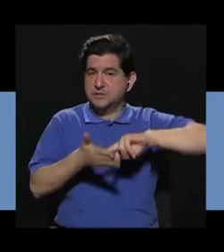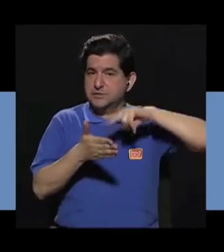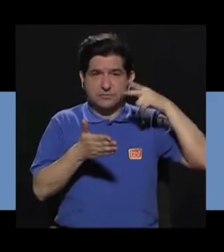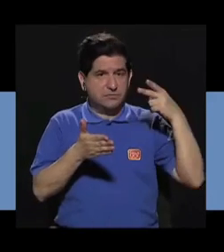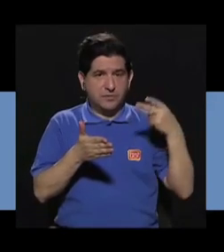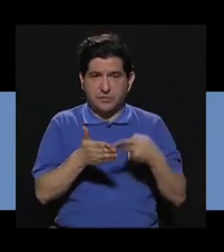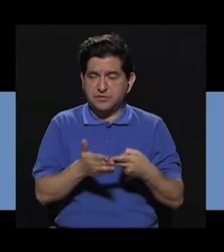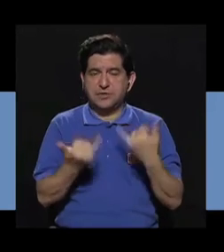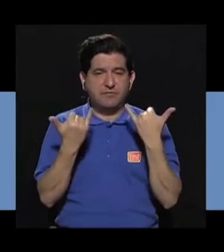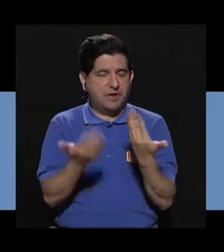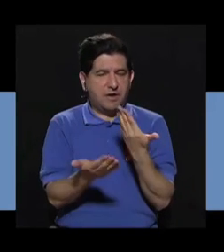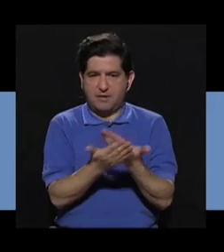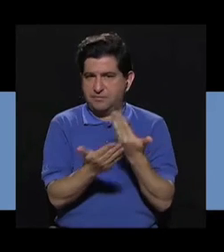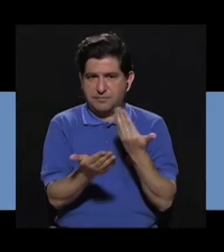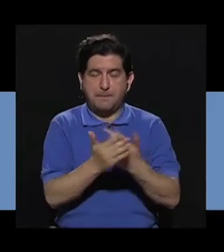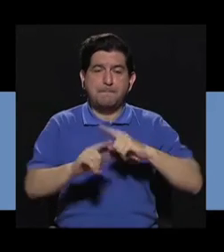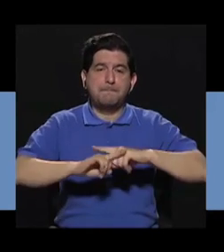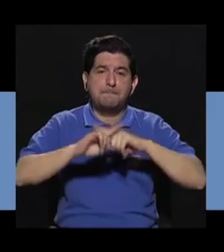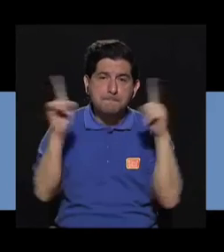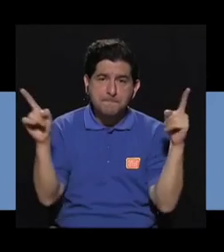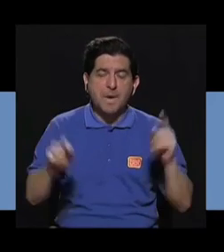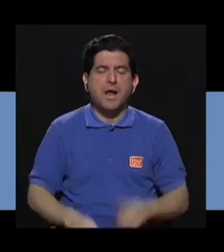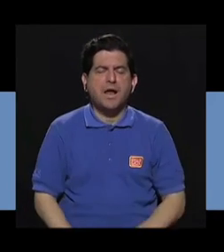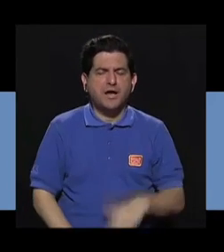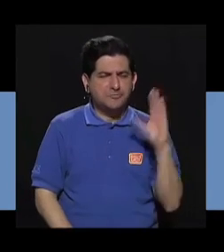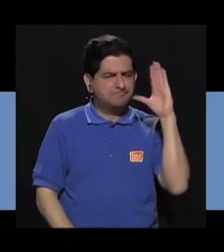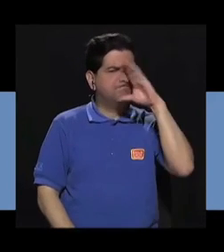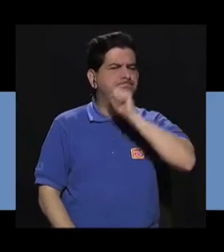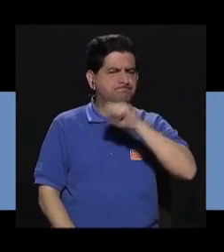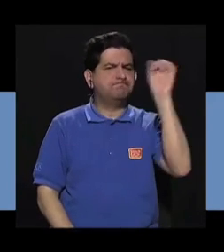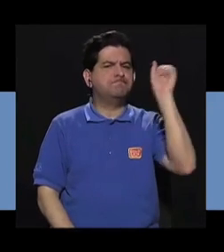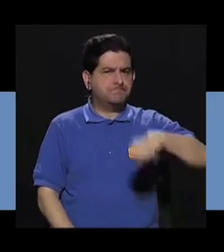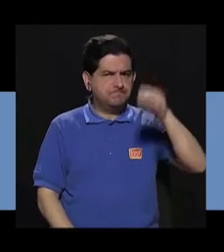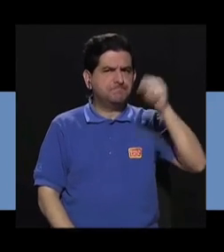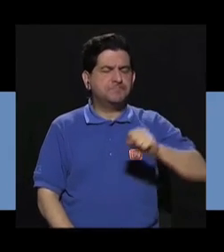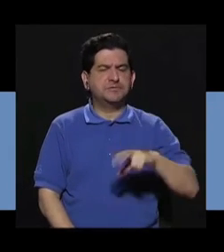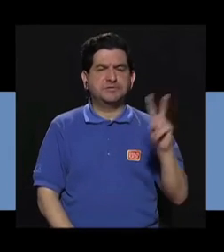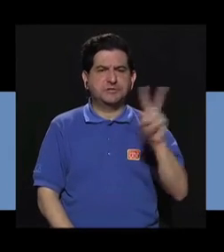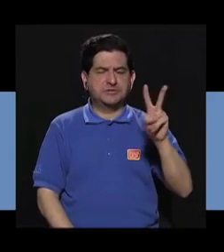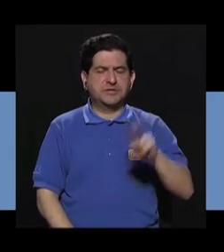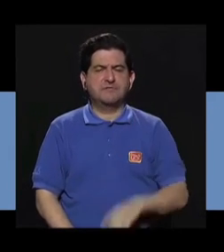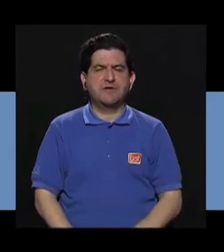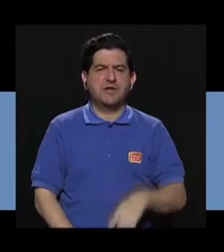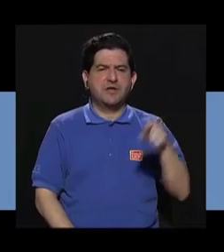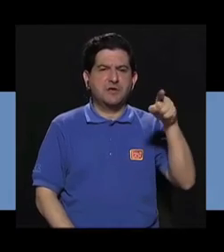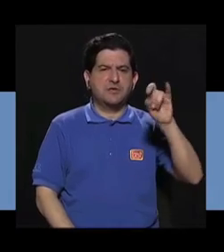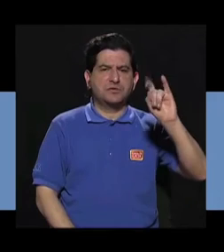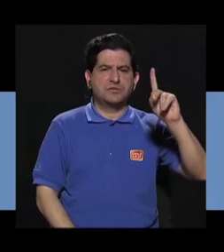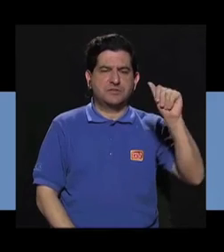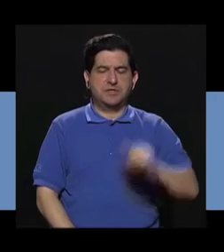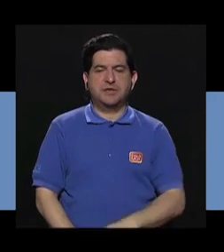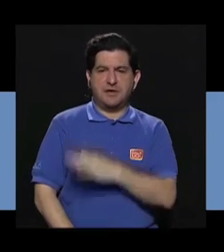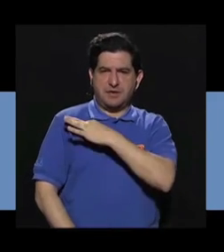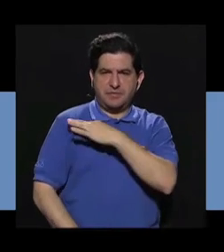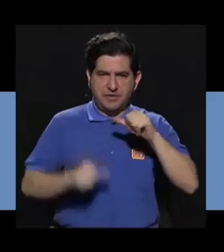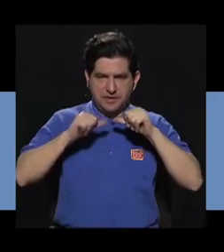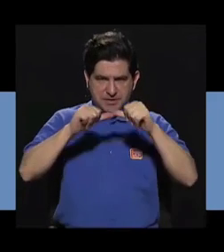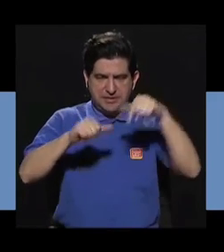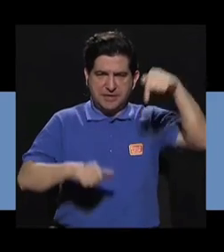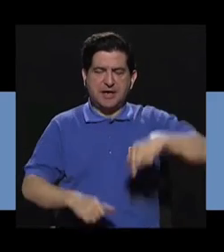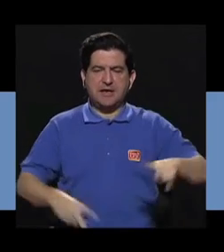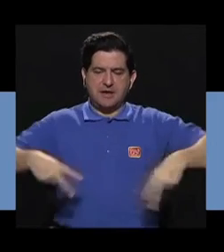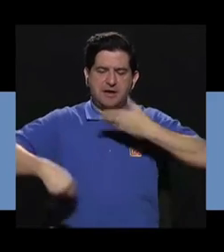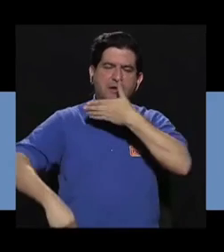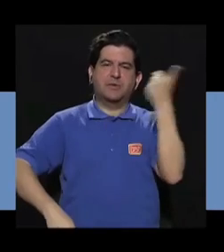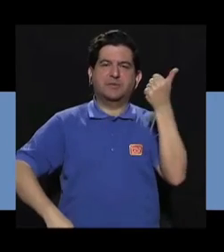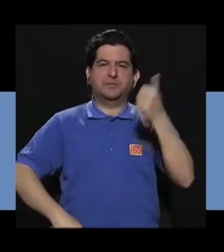totalmente comprobado, pero hay una gran sospecha de que está causada por el virus del Zika. Los invito a que sigan con más